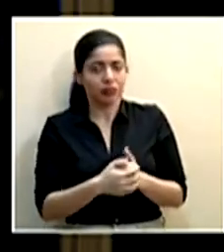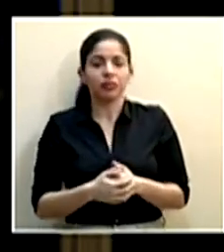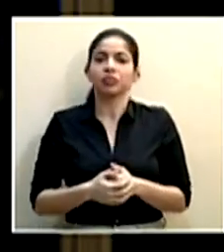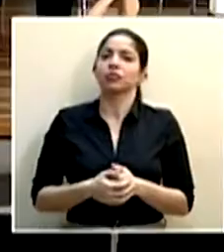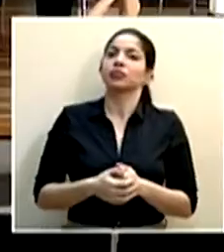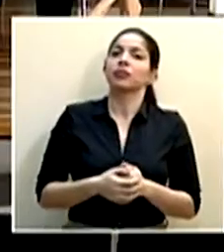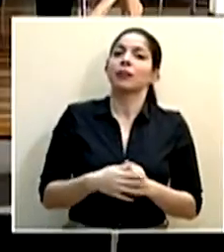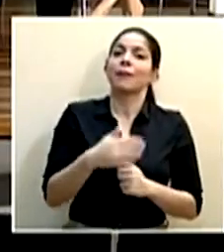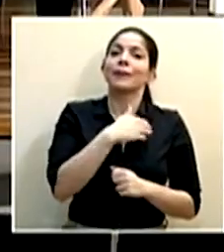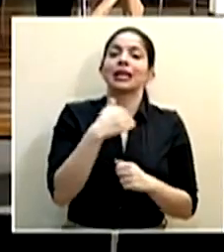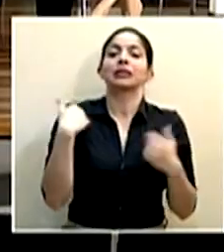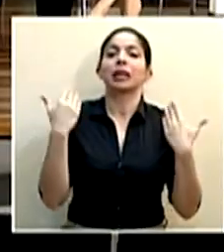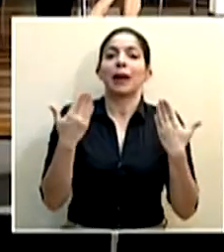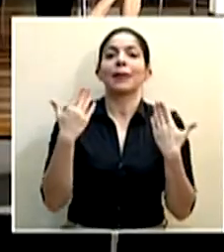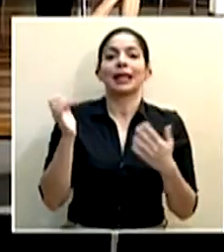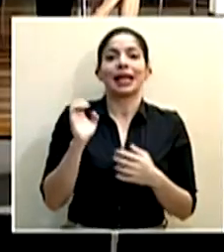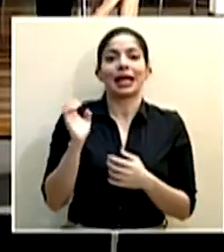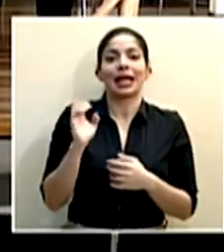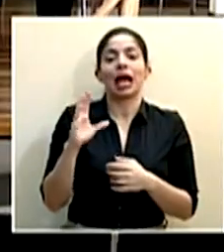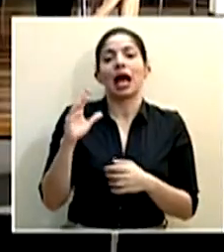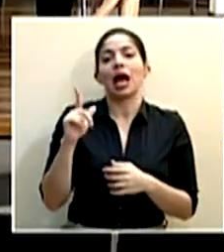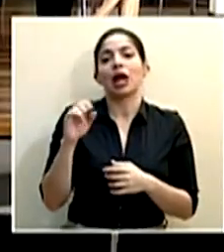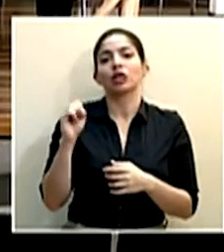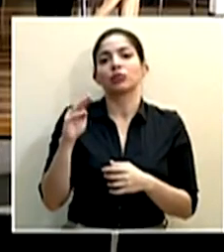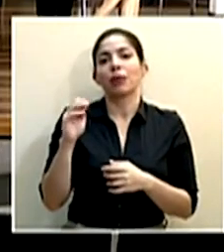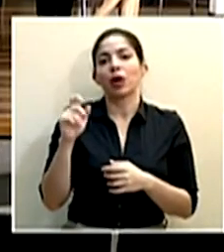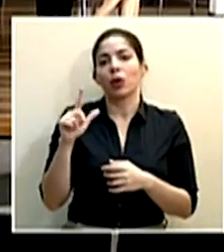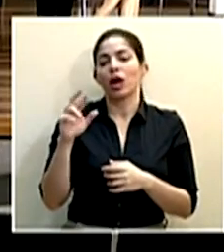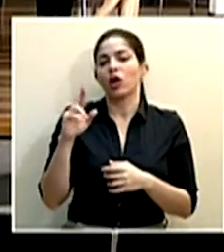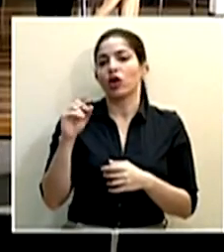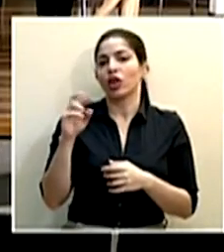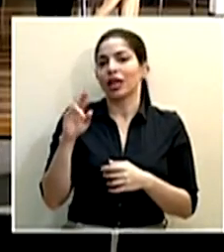El ministro de Ambiente y Energía, Carlos Manuel Rodríguez.